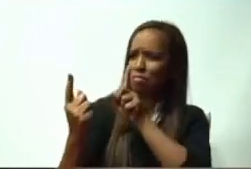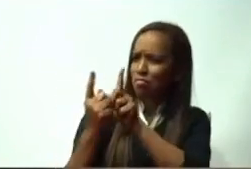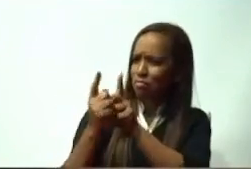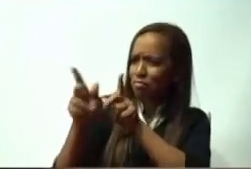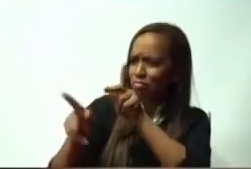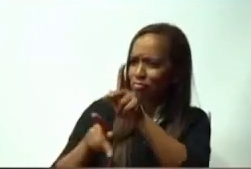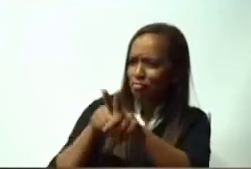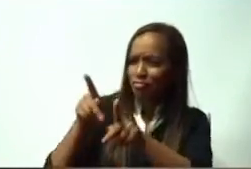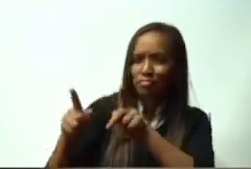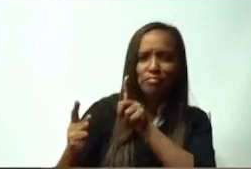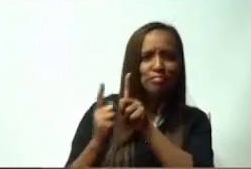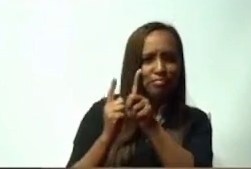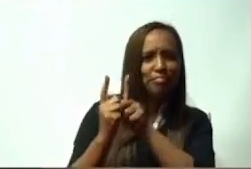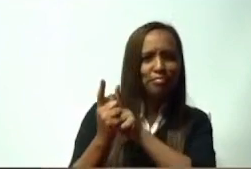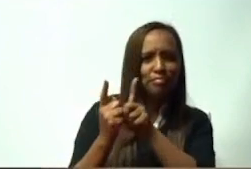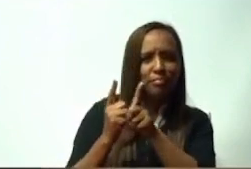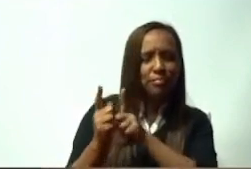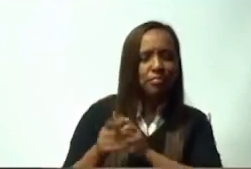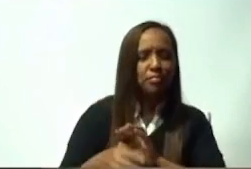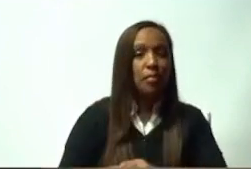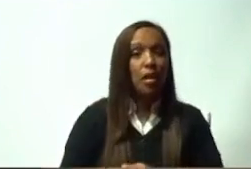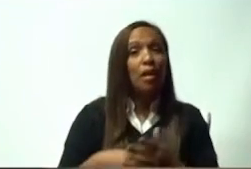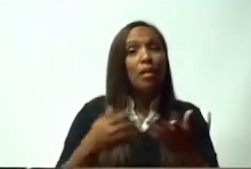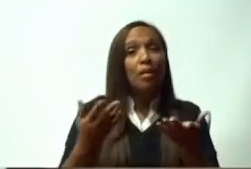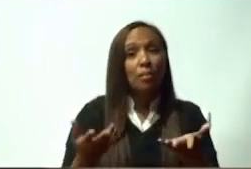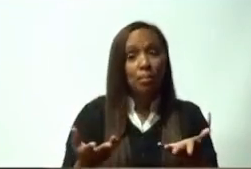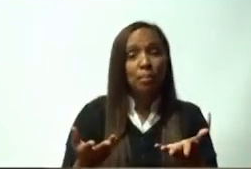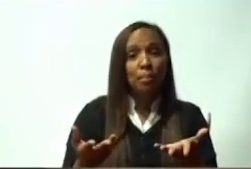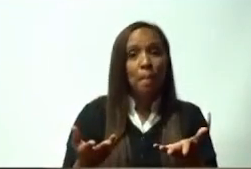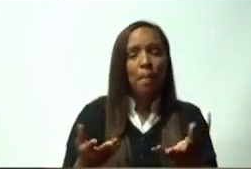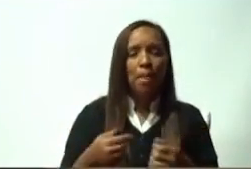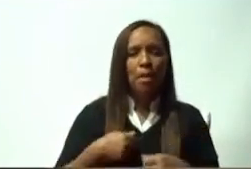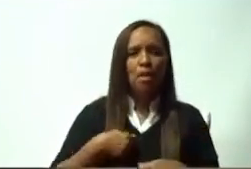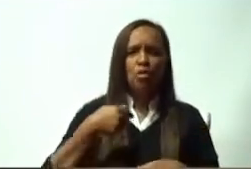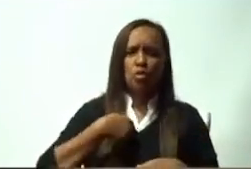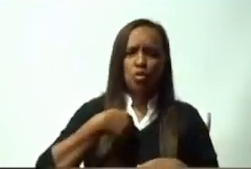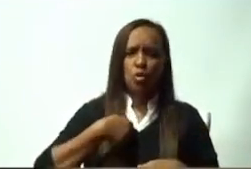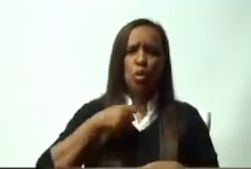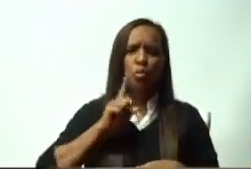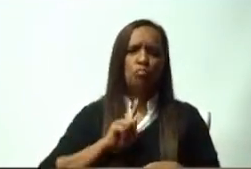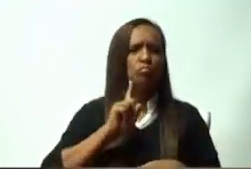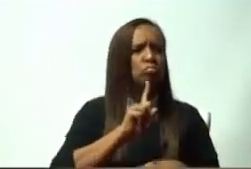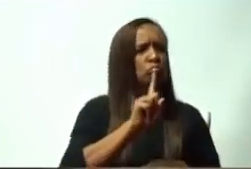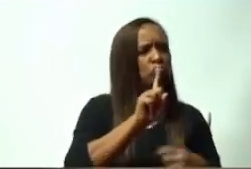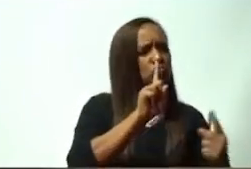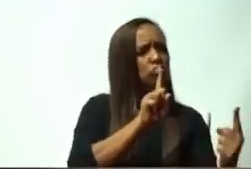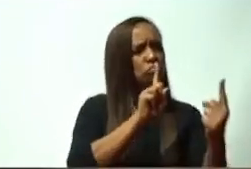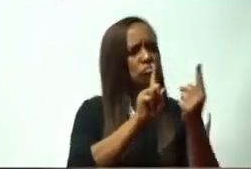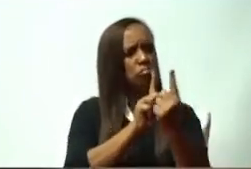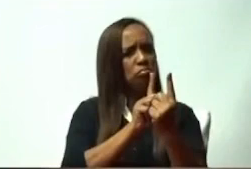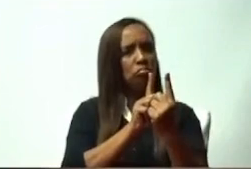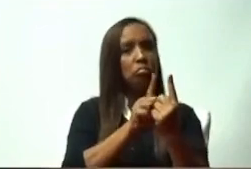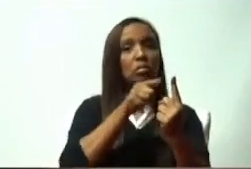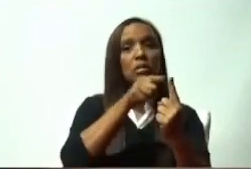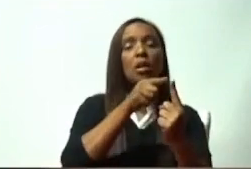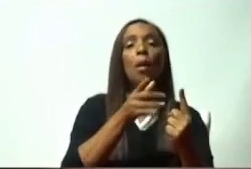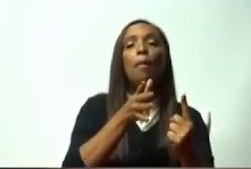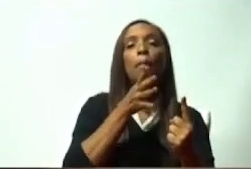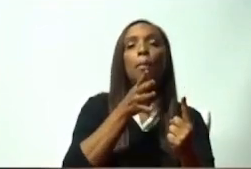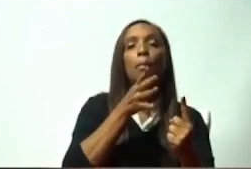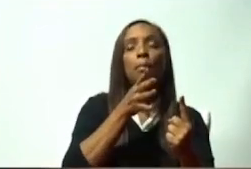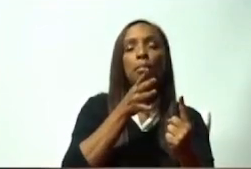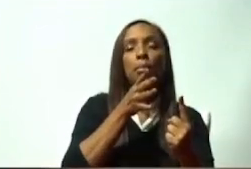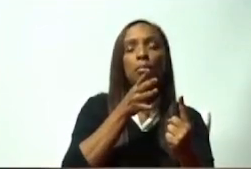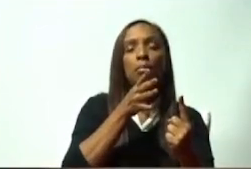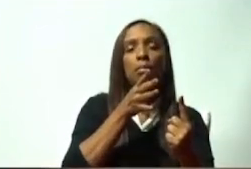madre, algún padre, en los diferentes barrios, callejones y sectores de la ciudad. Y es el de esas madres y padres